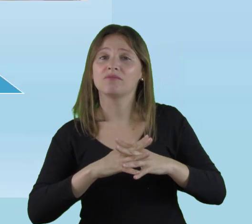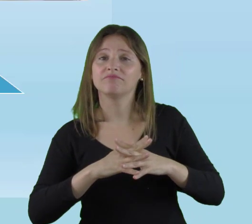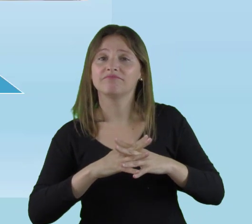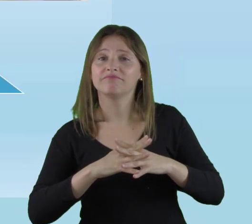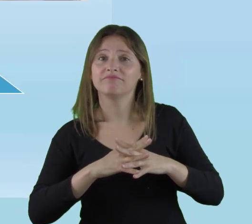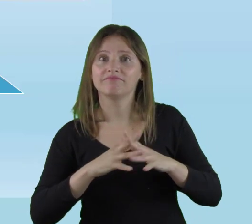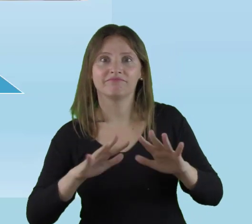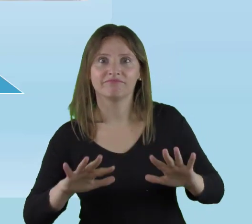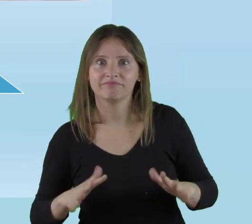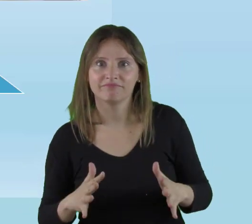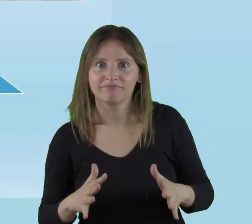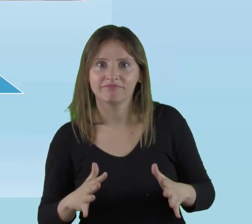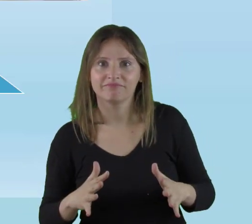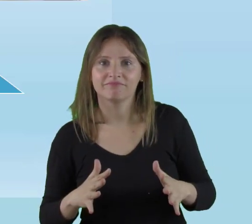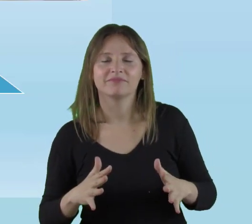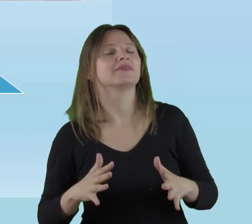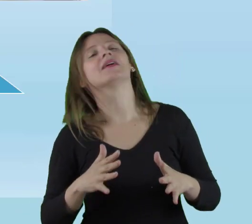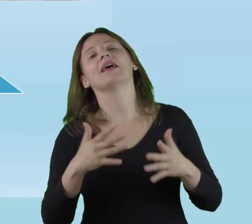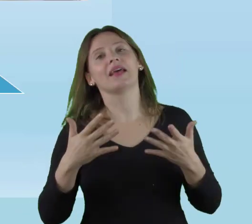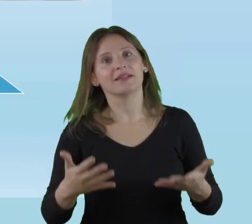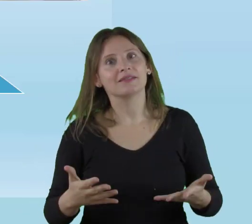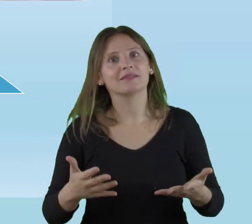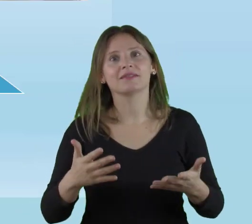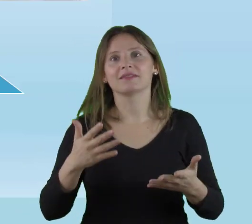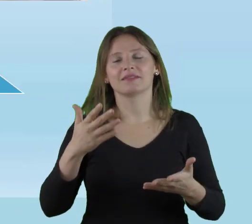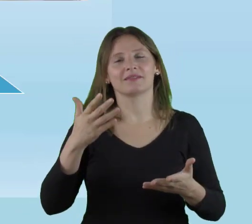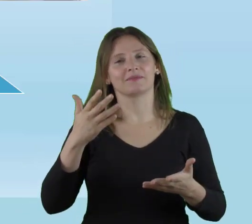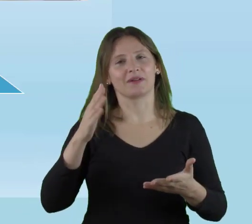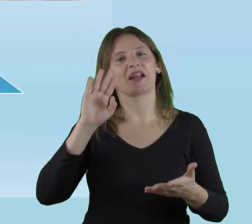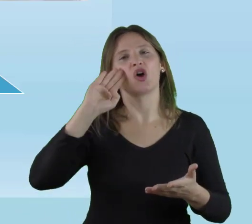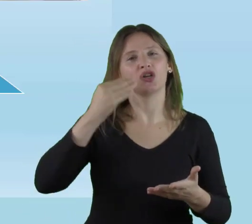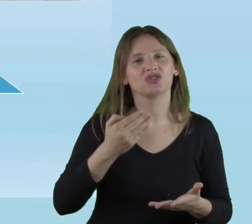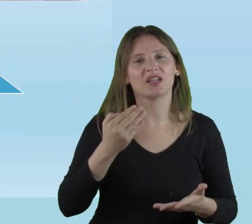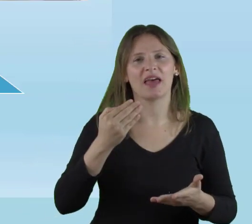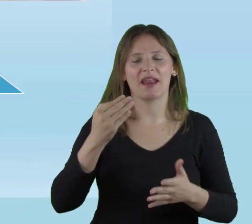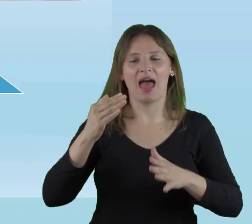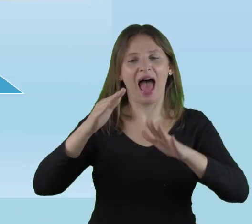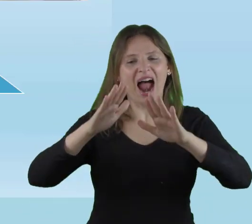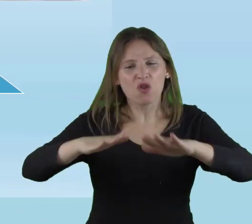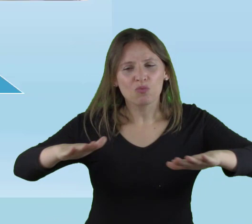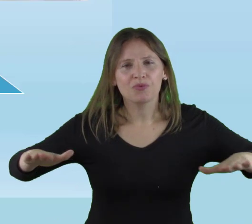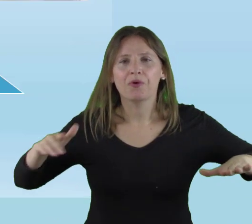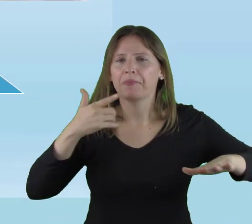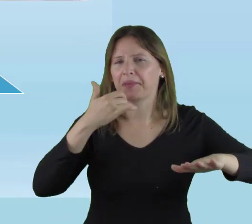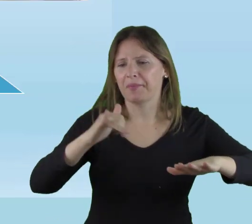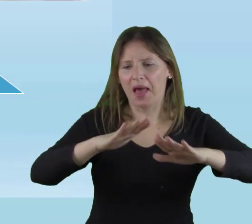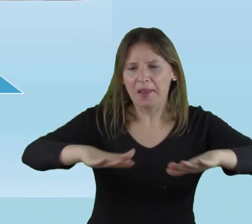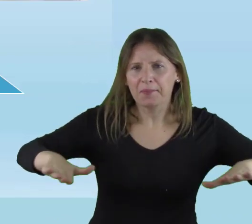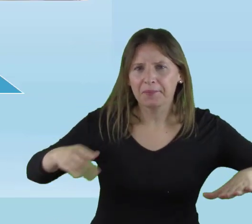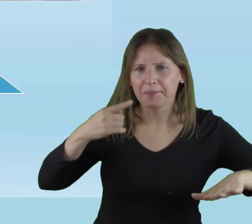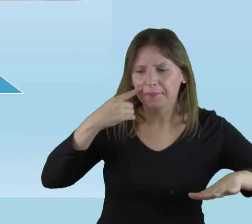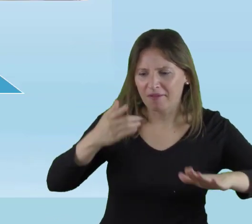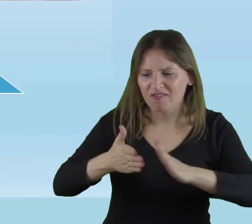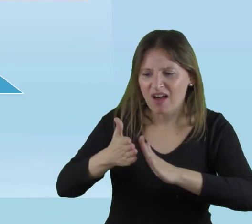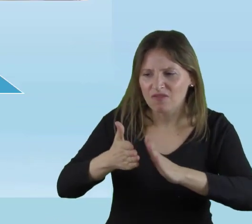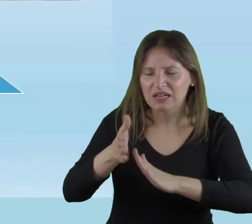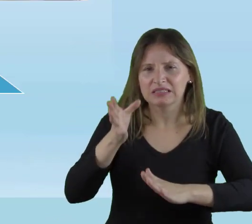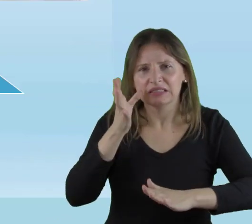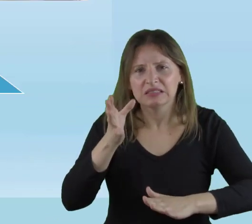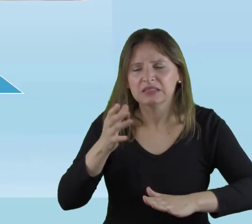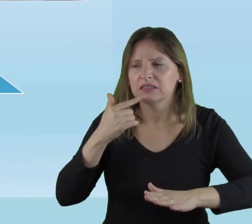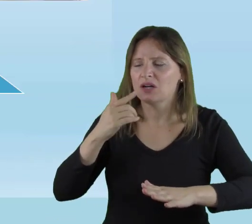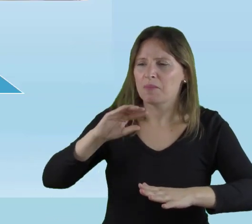es un realce en aquellos que pueden estar en riesgo de